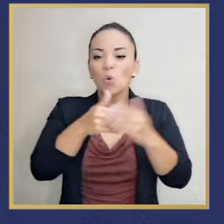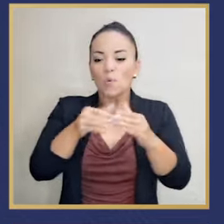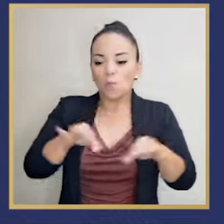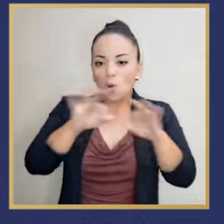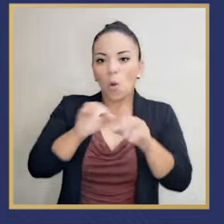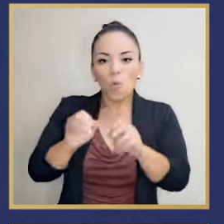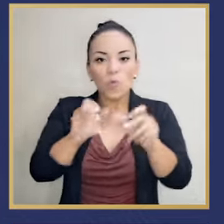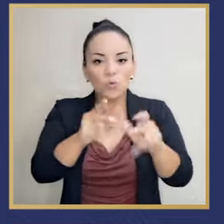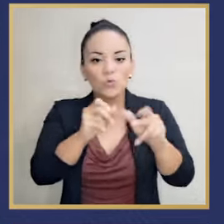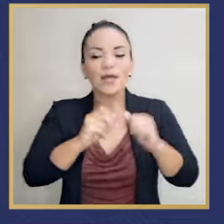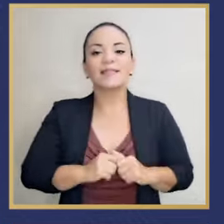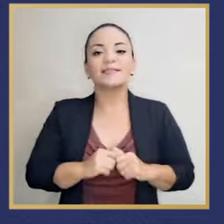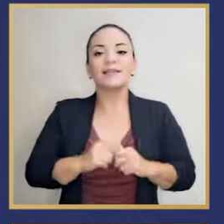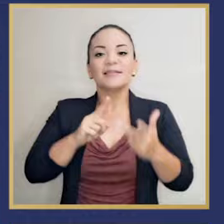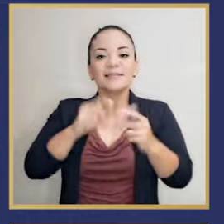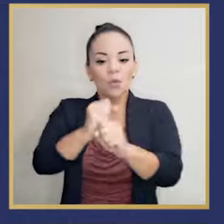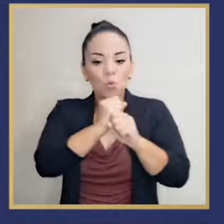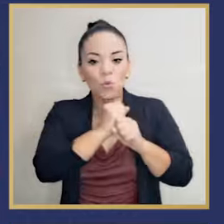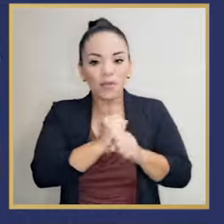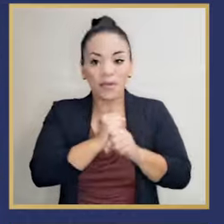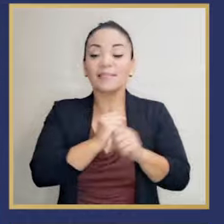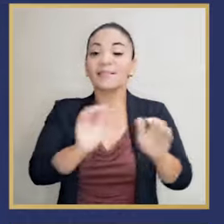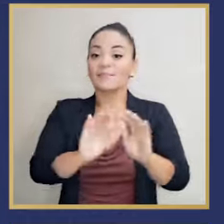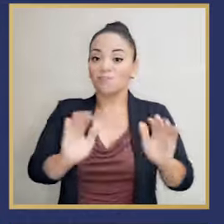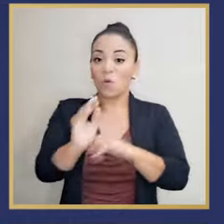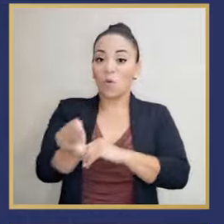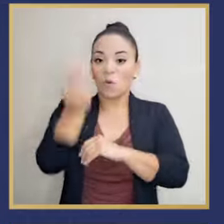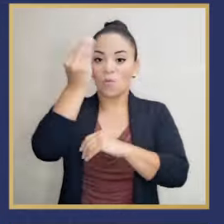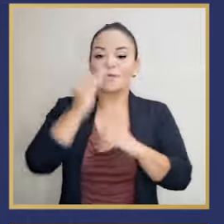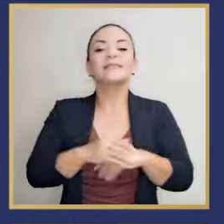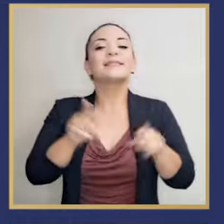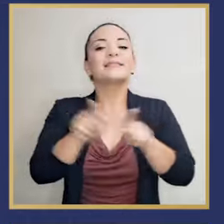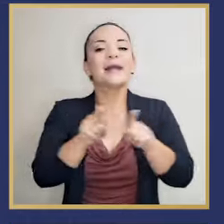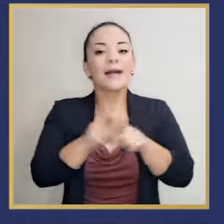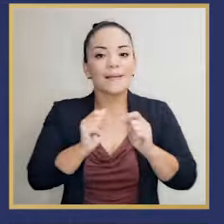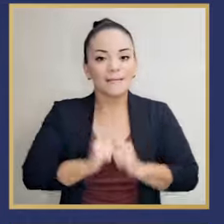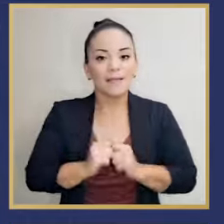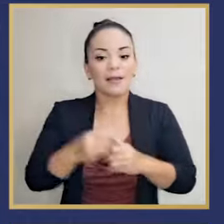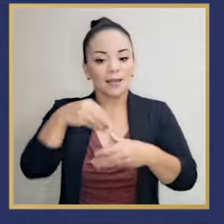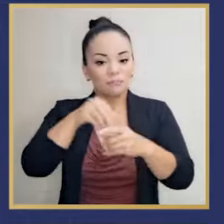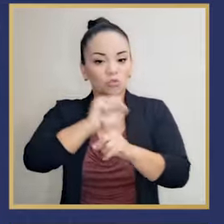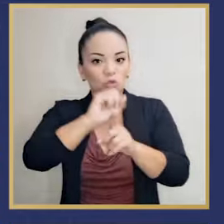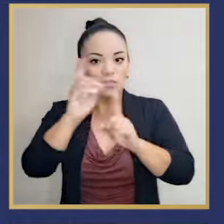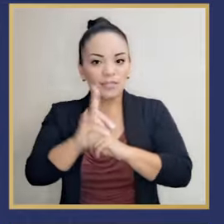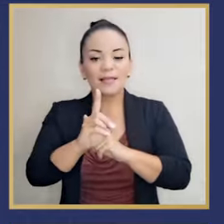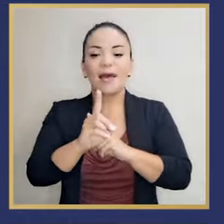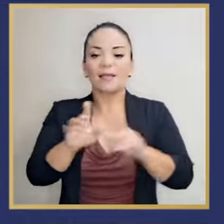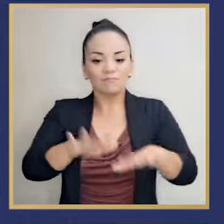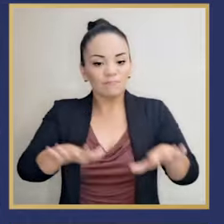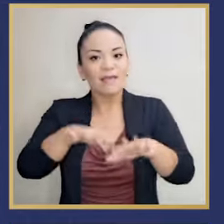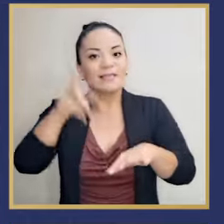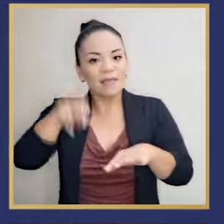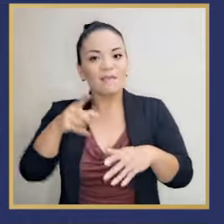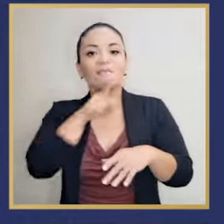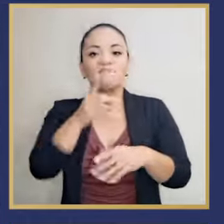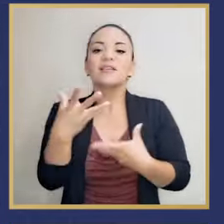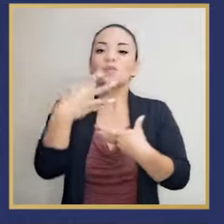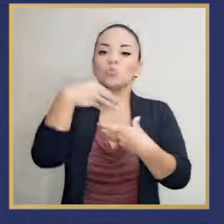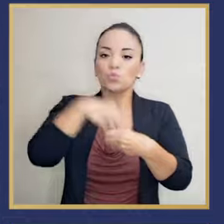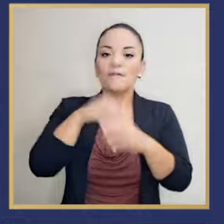importancia de las oportunidades y la seguridad de los más pequeños, asimismo en una sociedad que sea sumamente